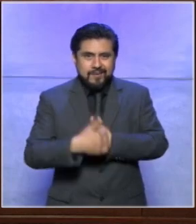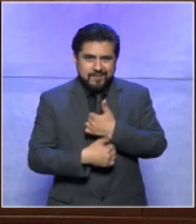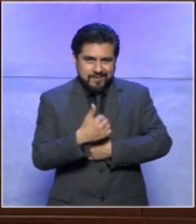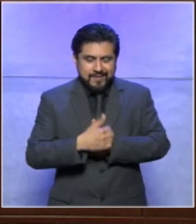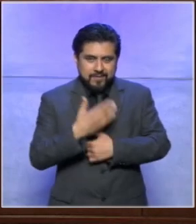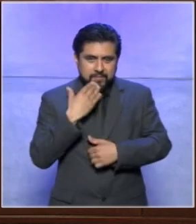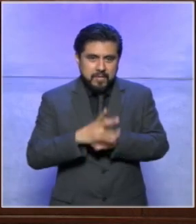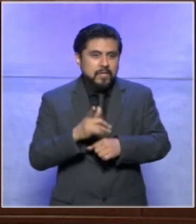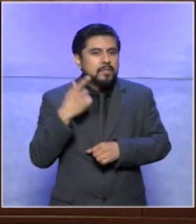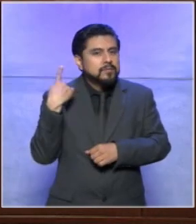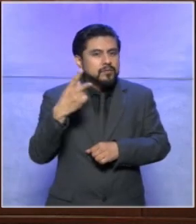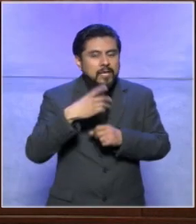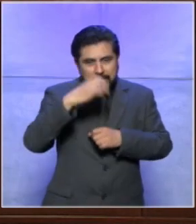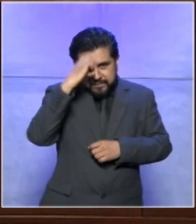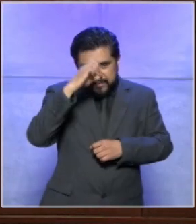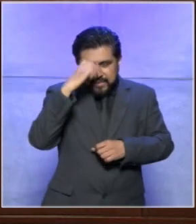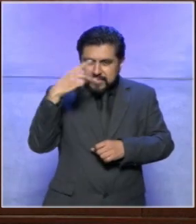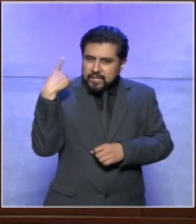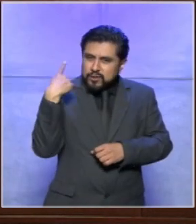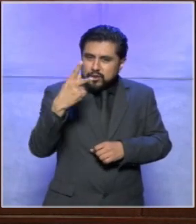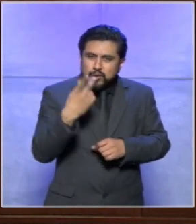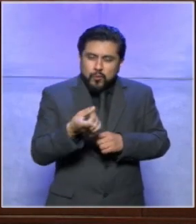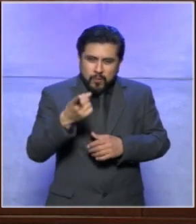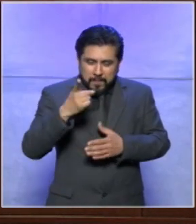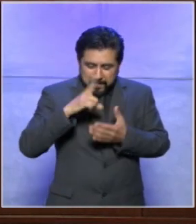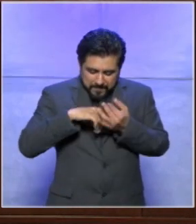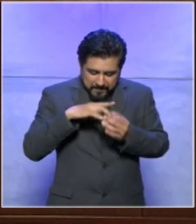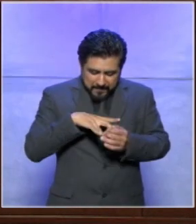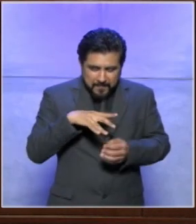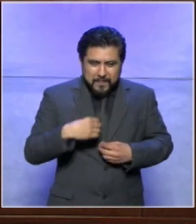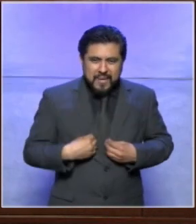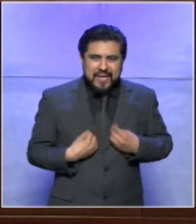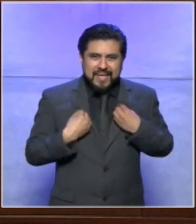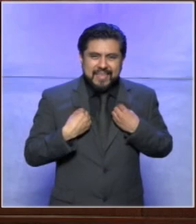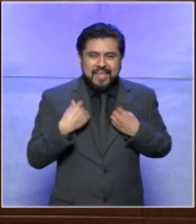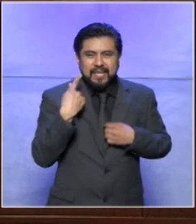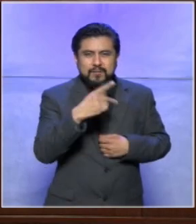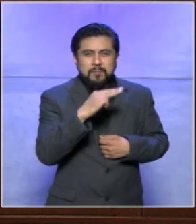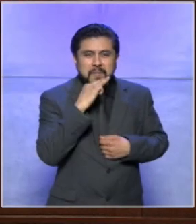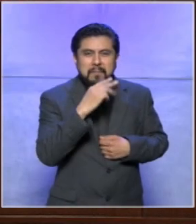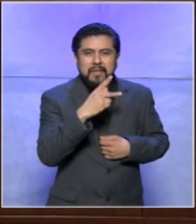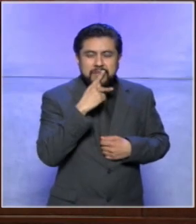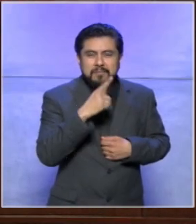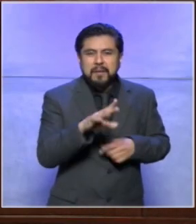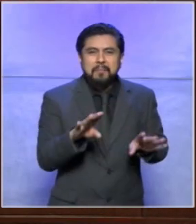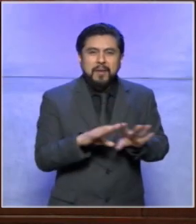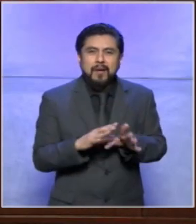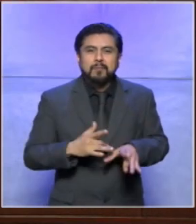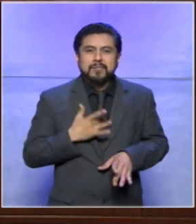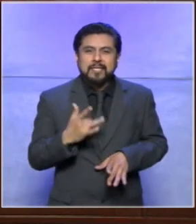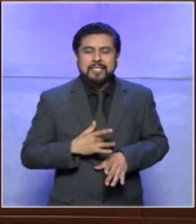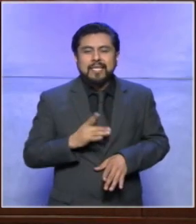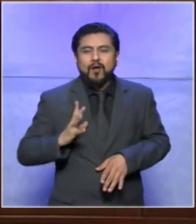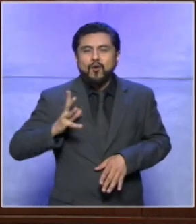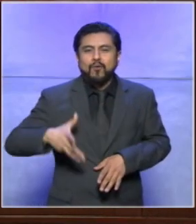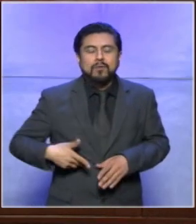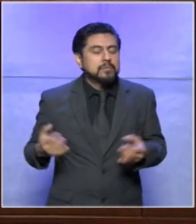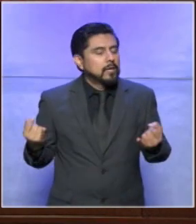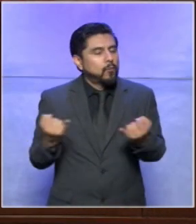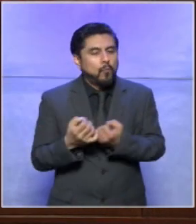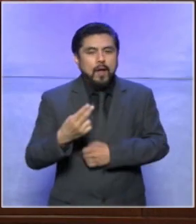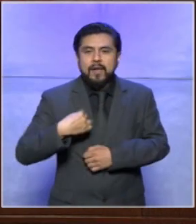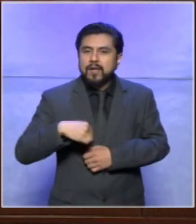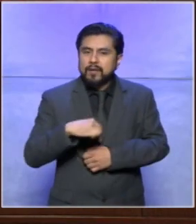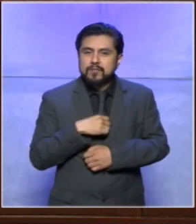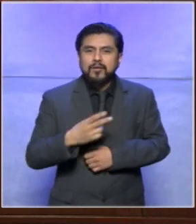que la van a llevar para toda la vida en su en su memoria en la de sus papás desde luego y nosotros también nosotros los vamos a